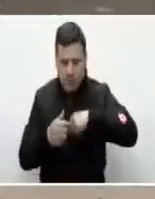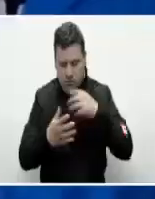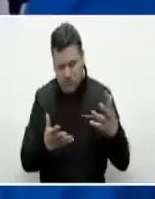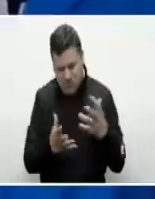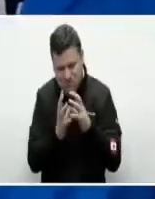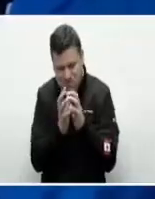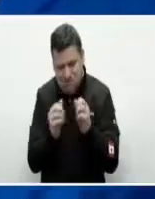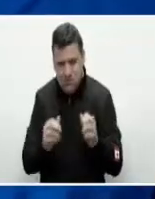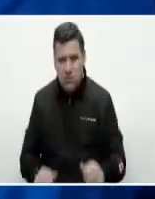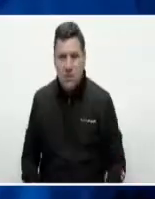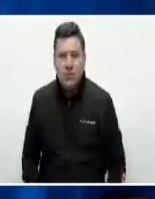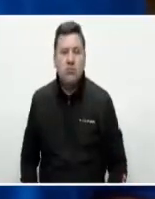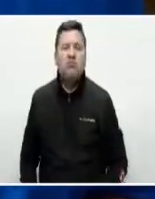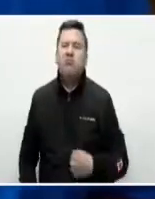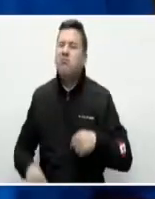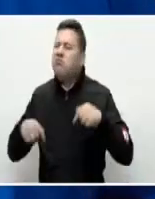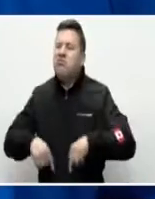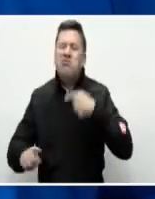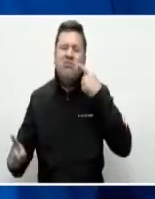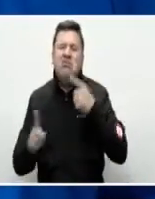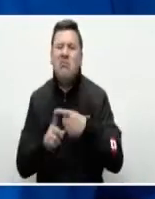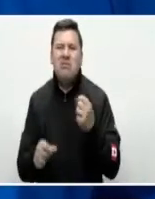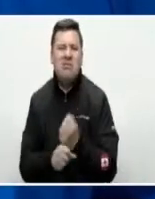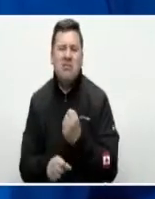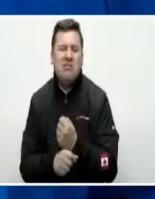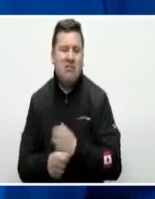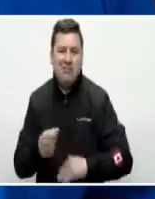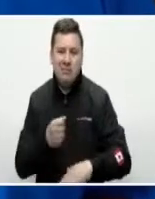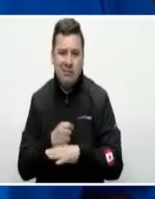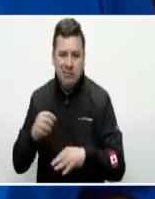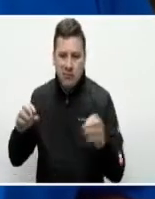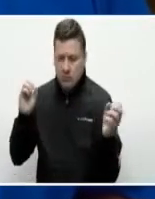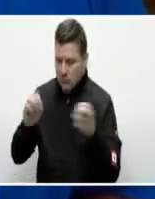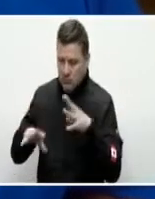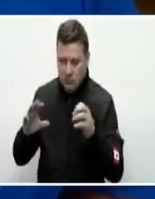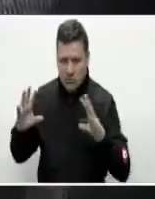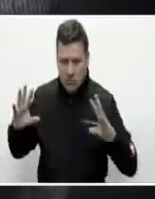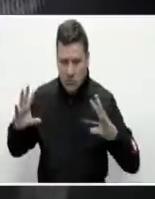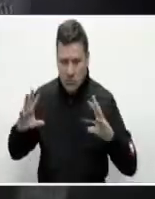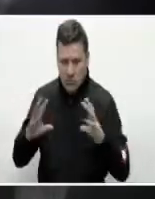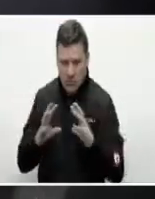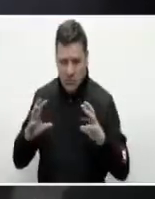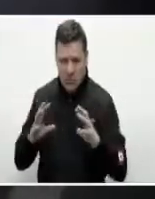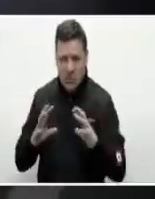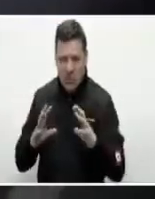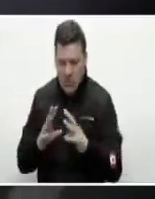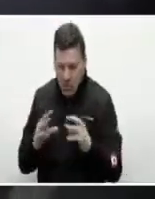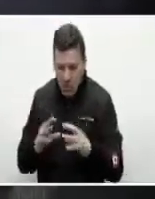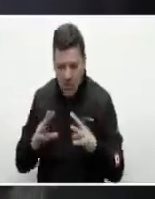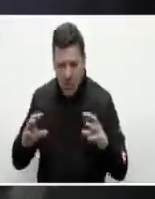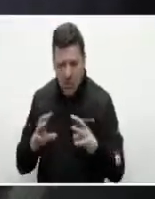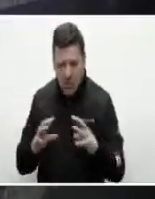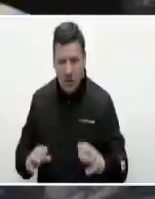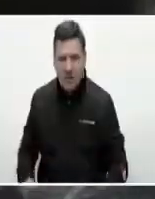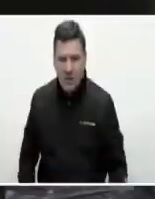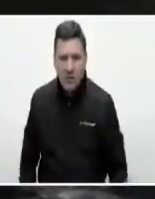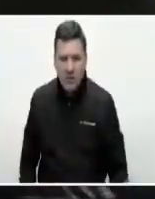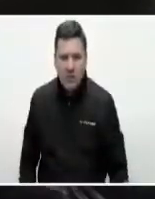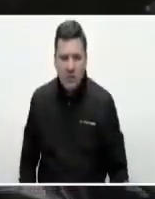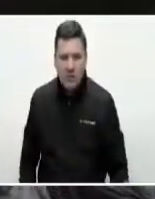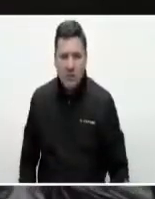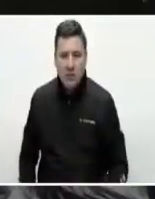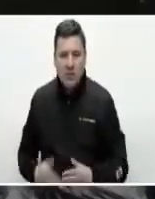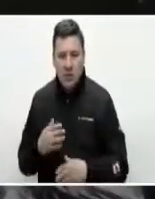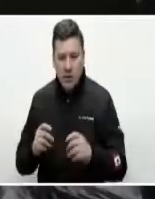recolección. El trabajo que hacemos aquí pues básicamente es la recolección de los residuos sólidos plásticos y mediante